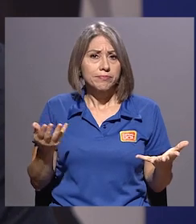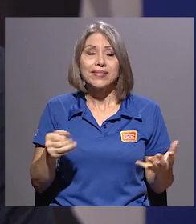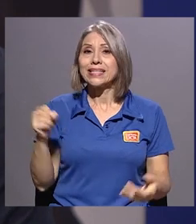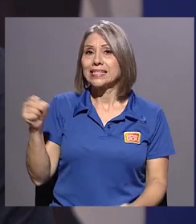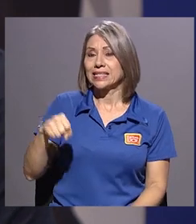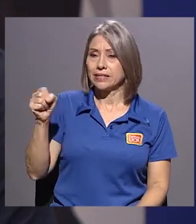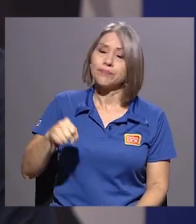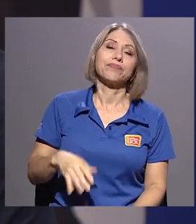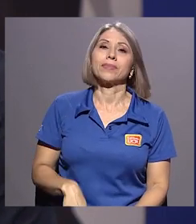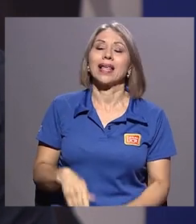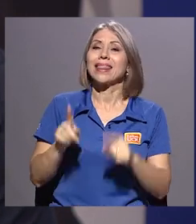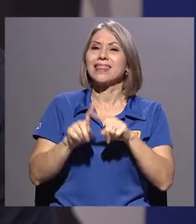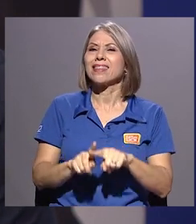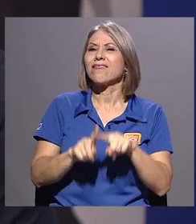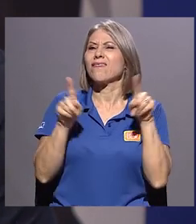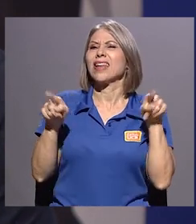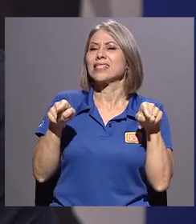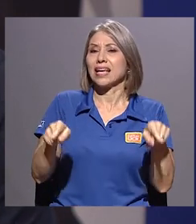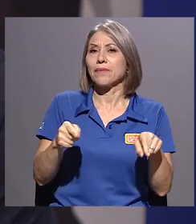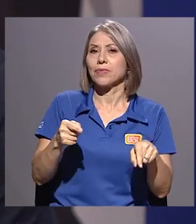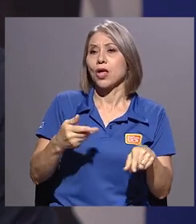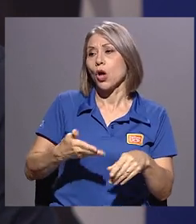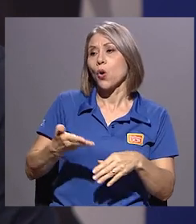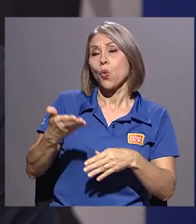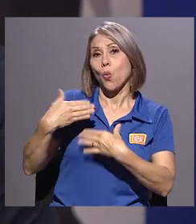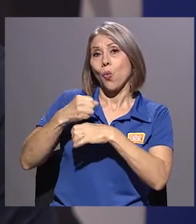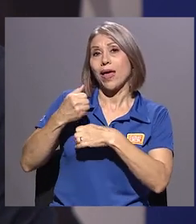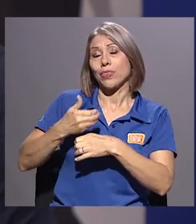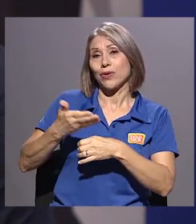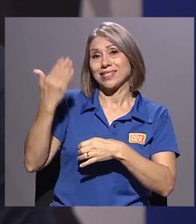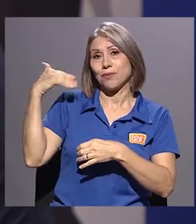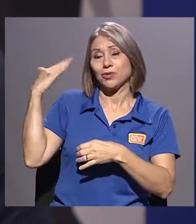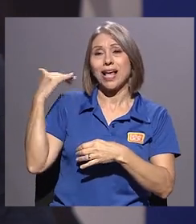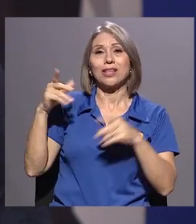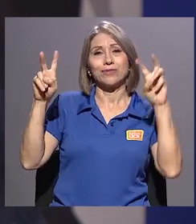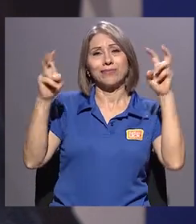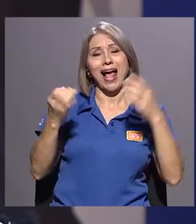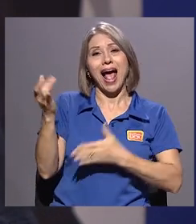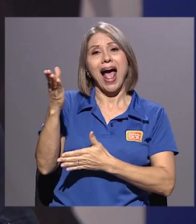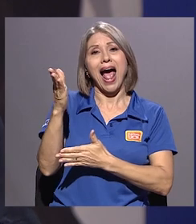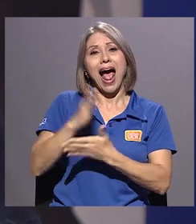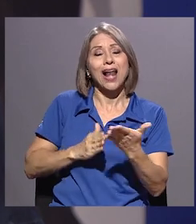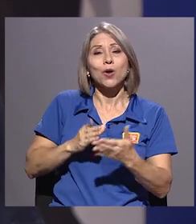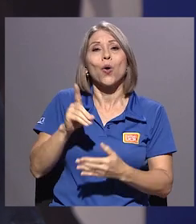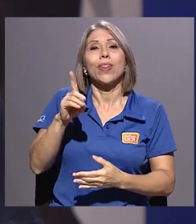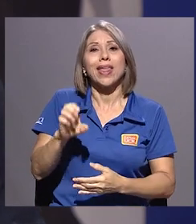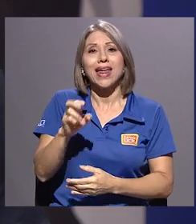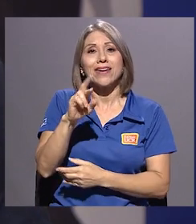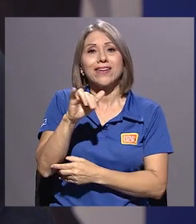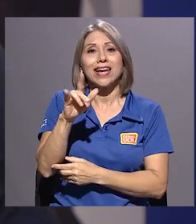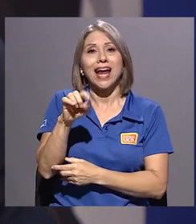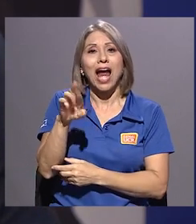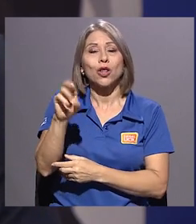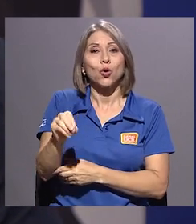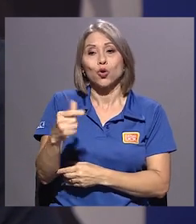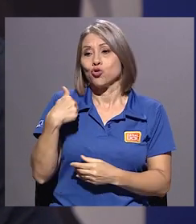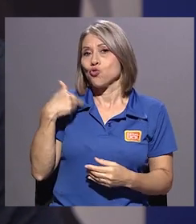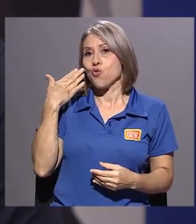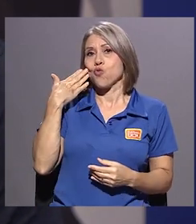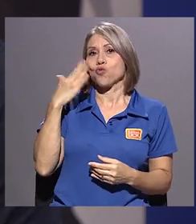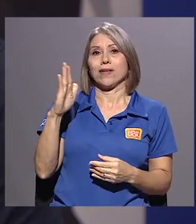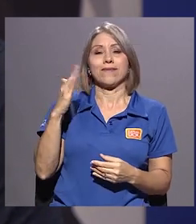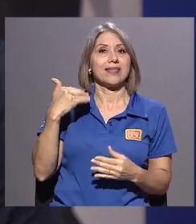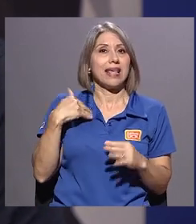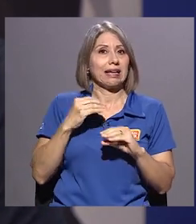la diferencia es que cuando hicimos algo de Ricardo, yo estaba trabajando sin querer la autoficción y sin saber qué era lo que estaba